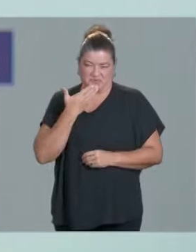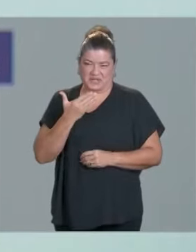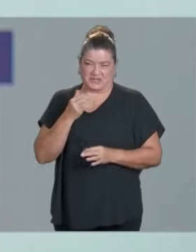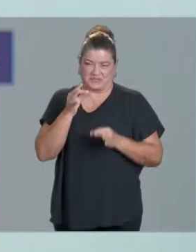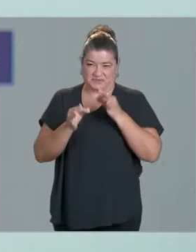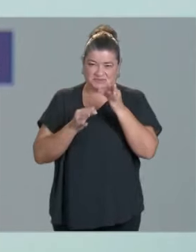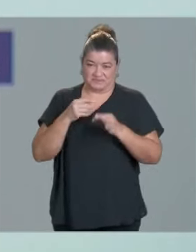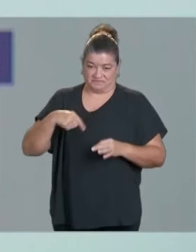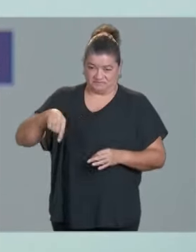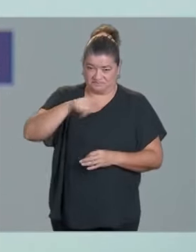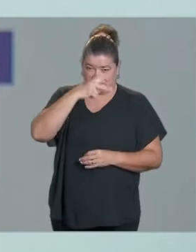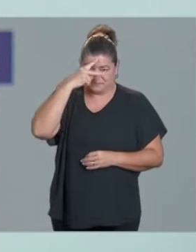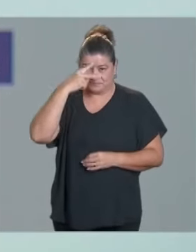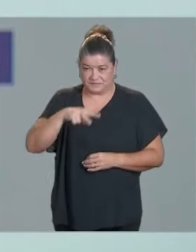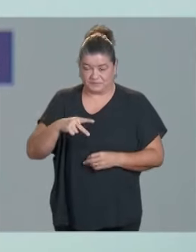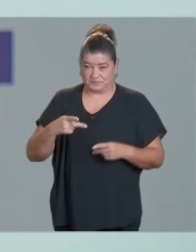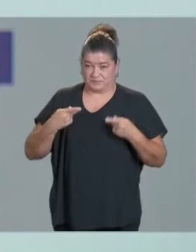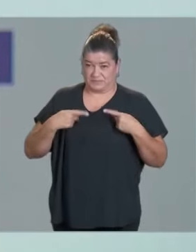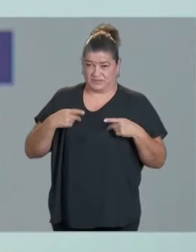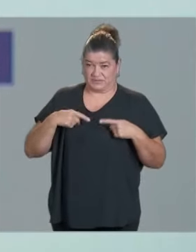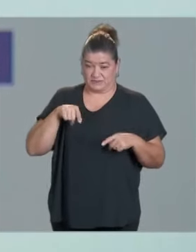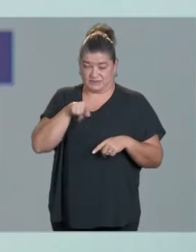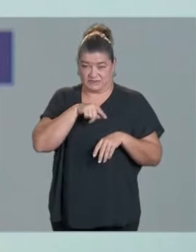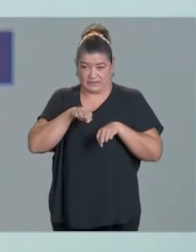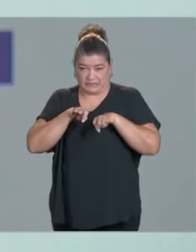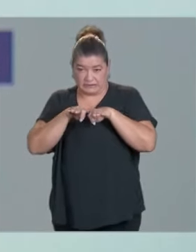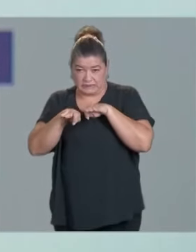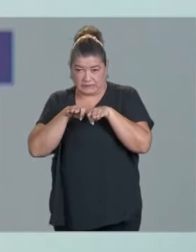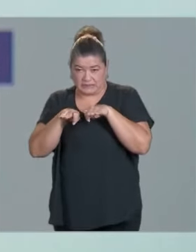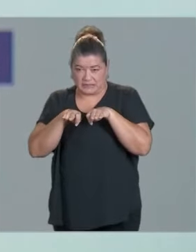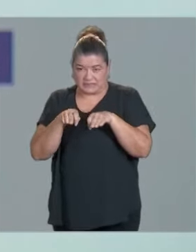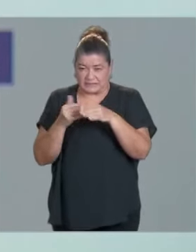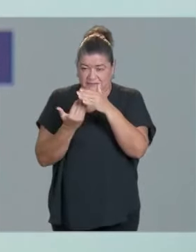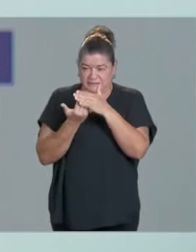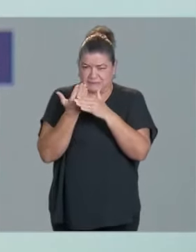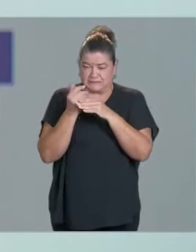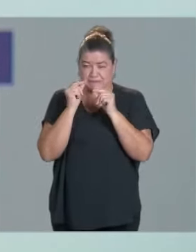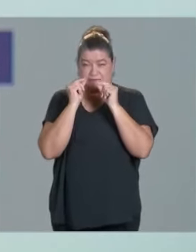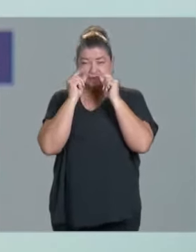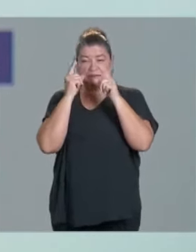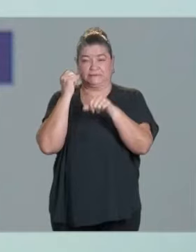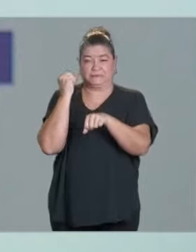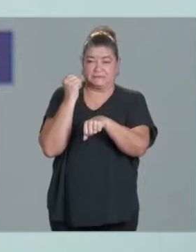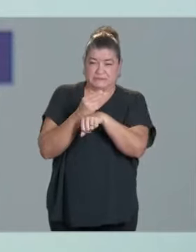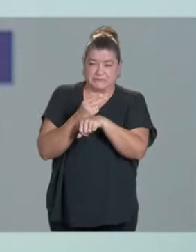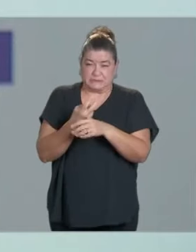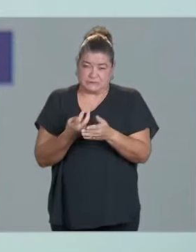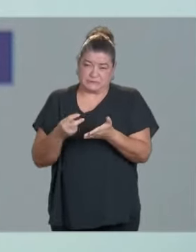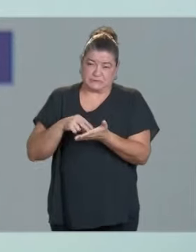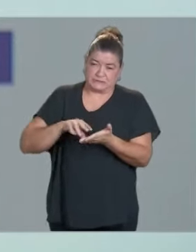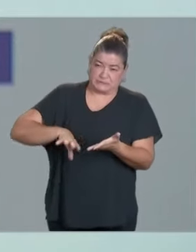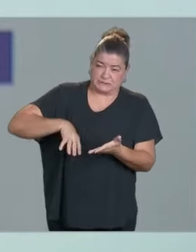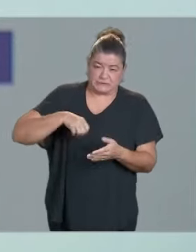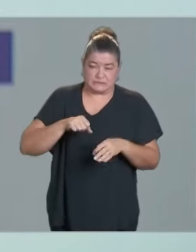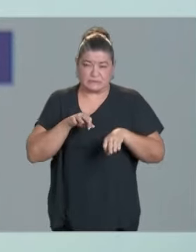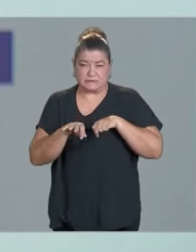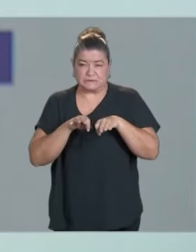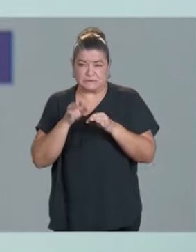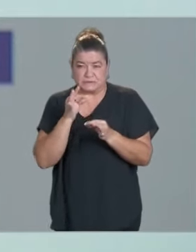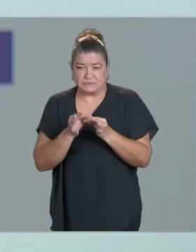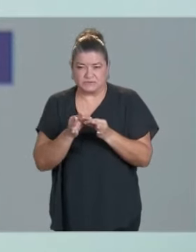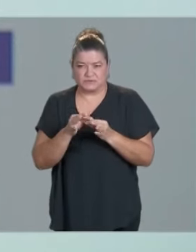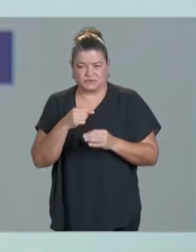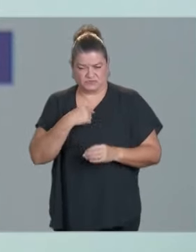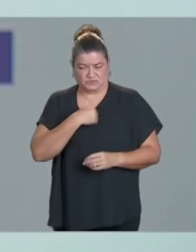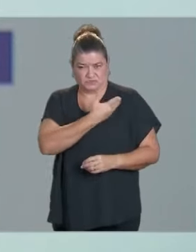A todos los que trabajan, a todos aquellos que se levantan temprano, que se esfuerzan, en mi gobierno, todo aquel que gane